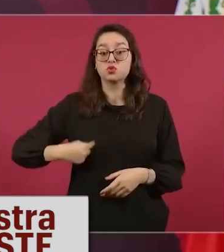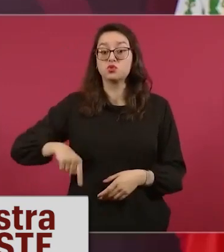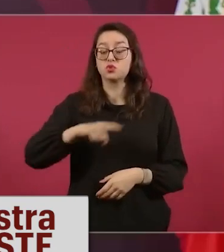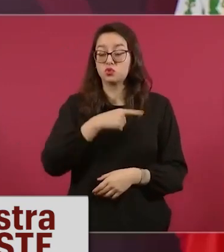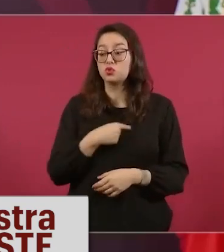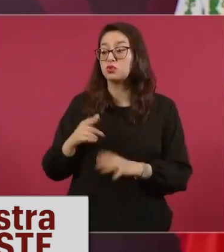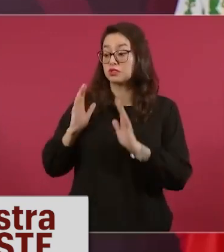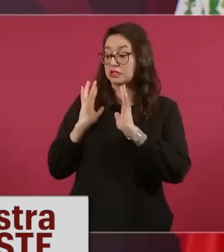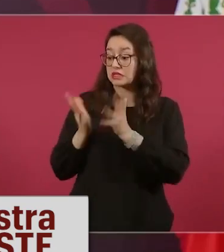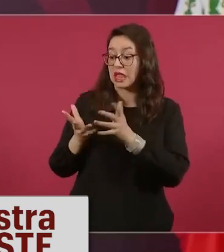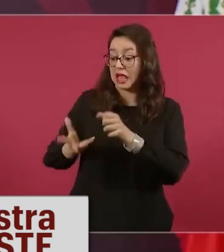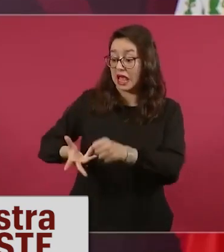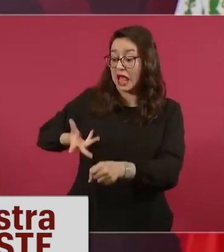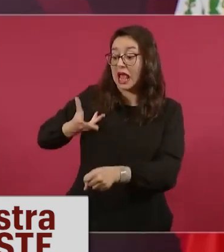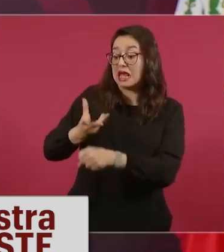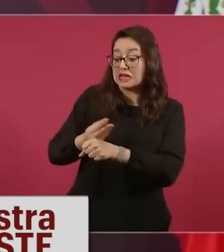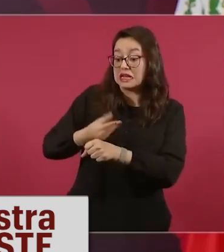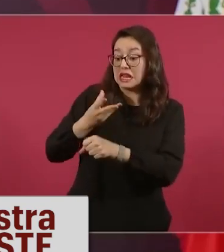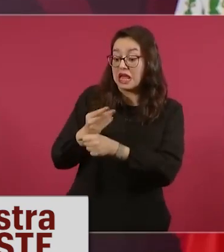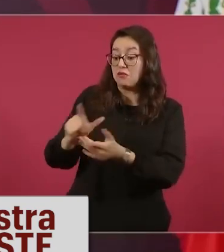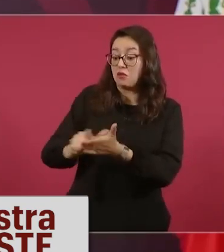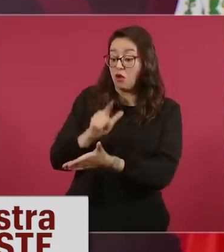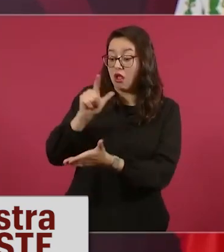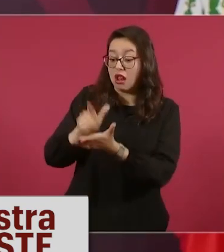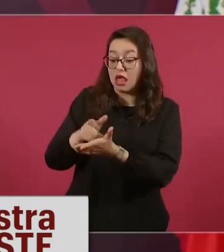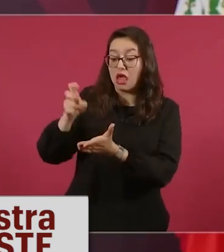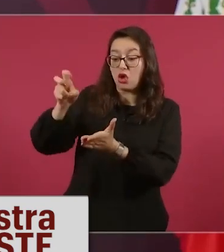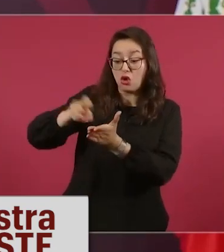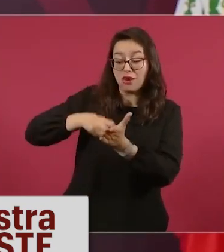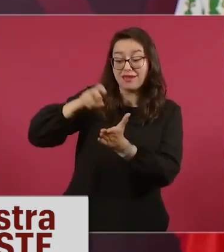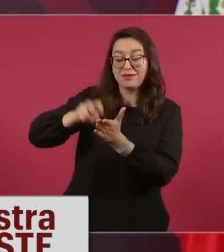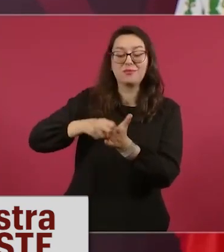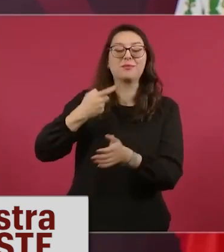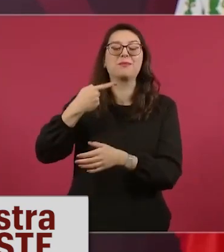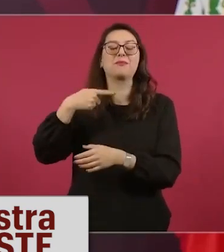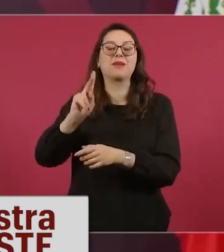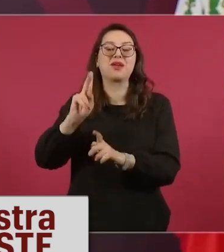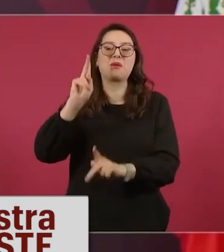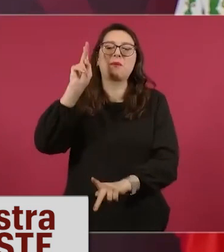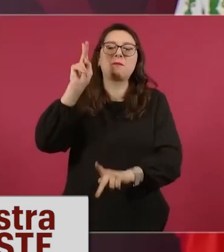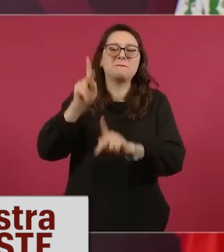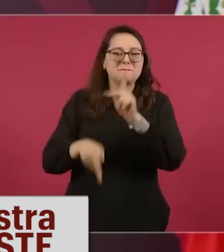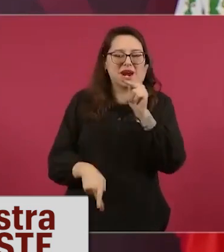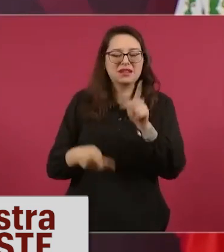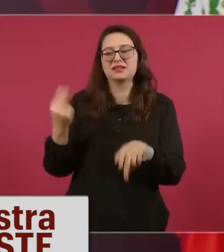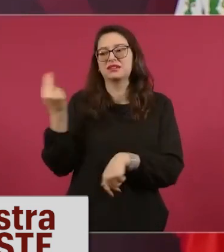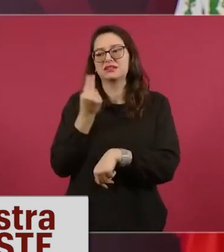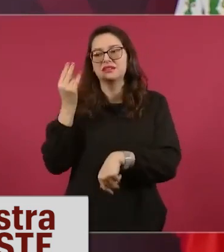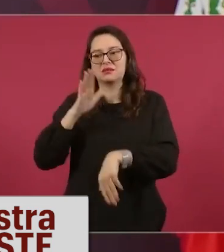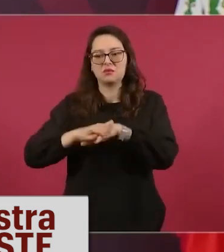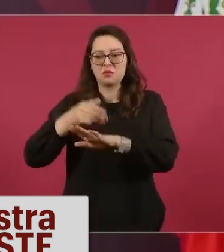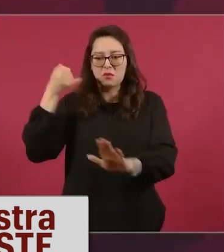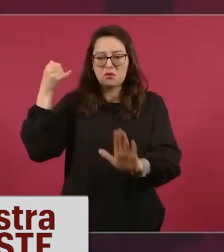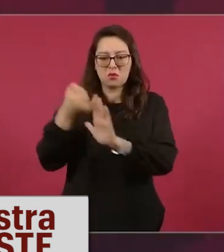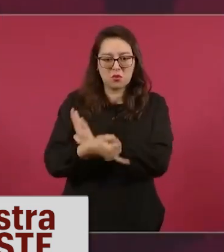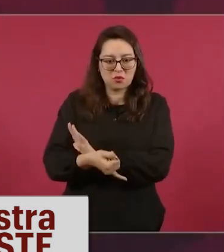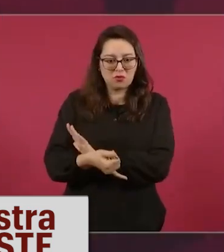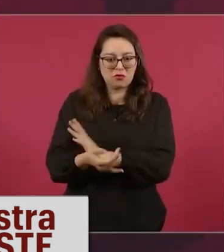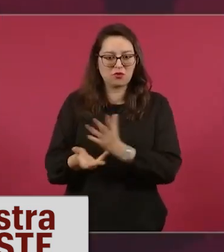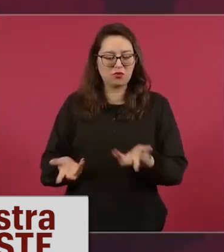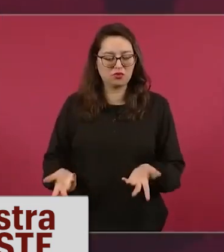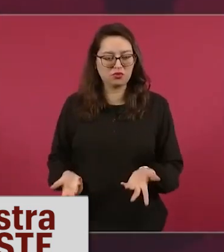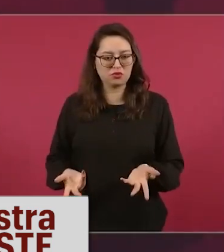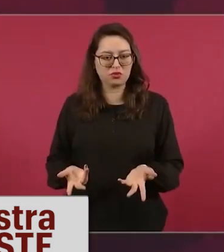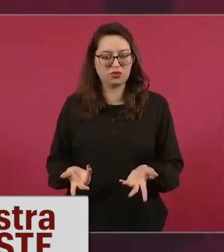plástica. Respingo la nariz, dijo. En Palacio Nacional, el mandatario federal reiteró que presentará una iniciativa para reformar al Poder Judicial,